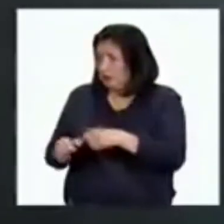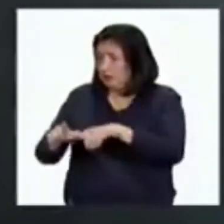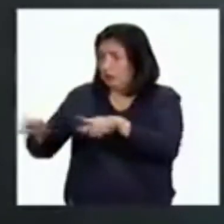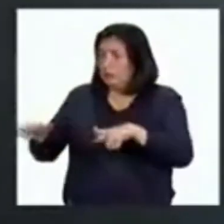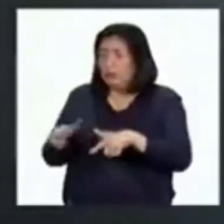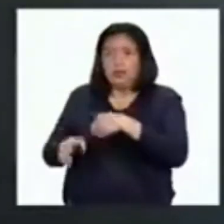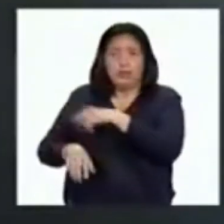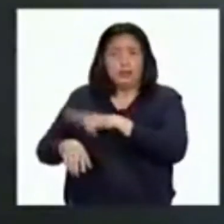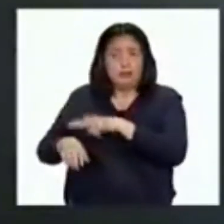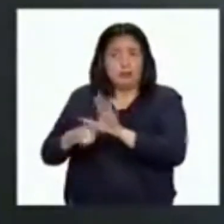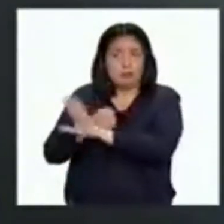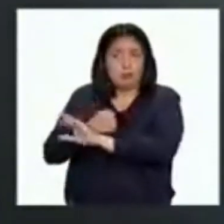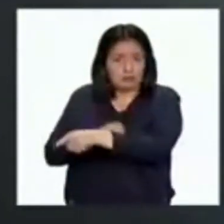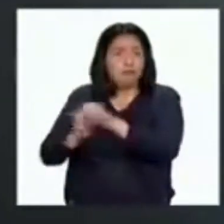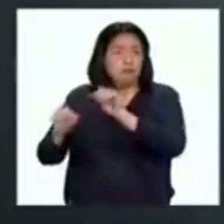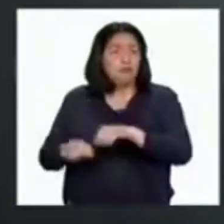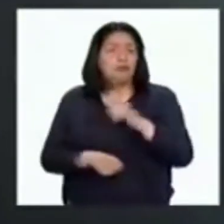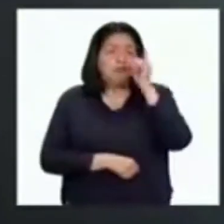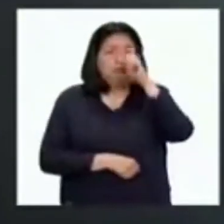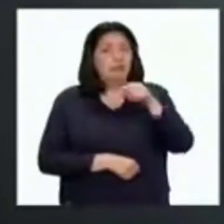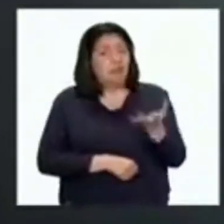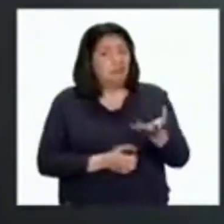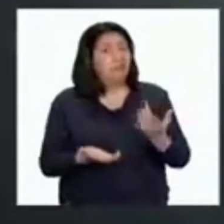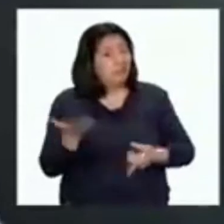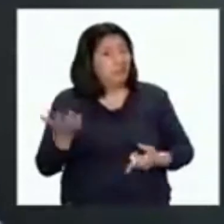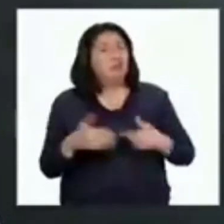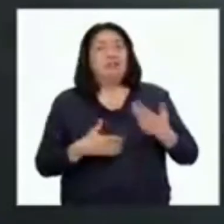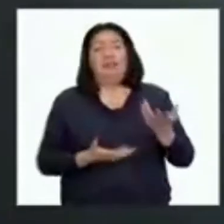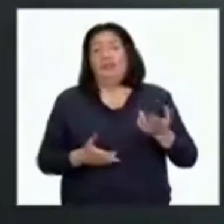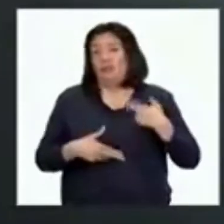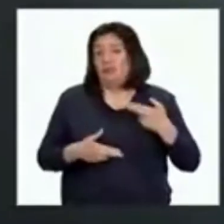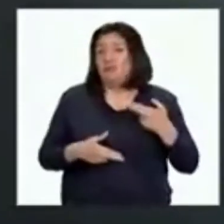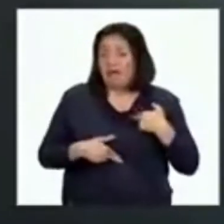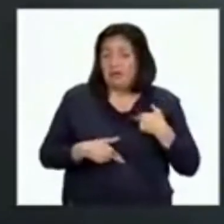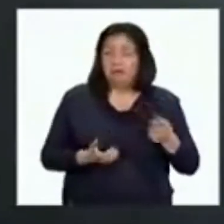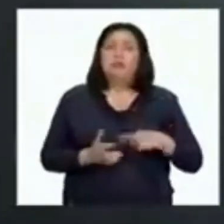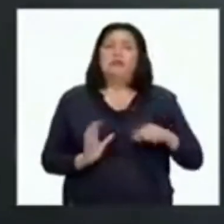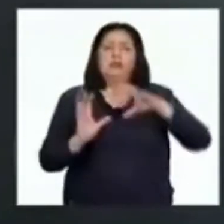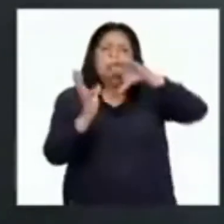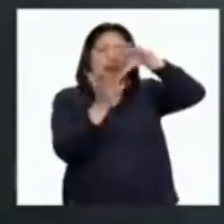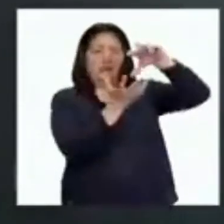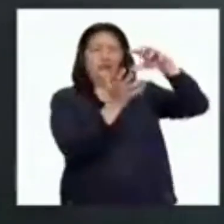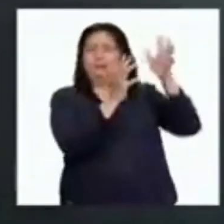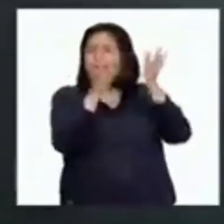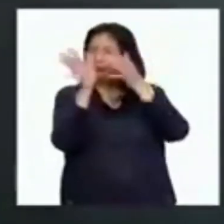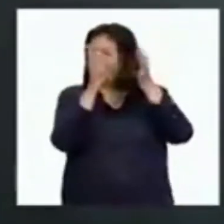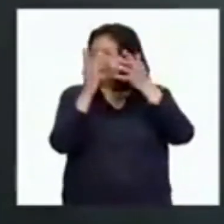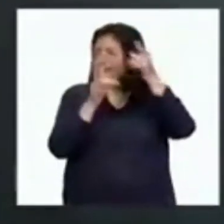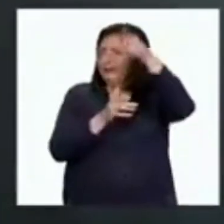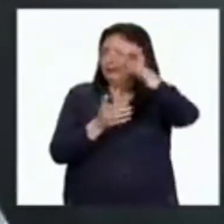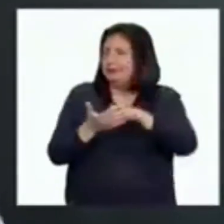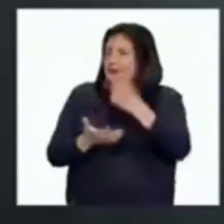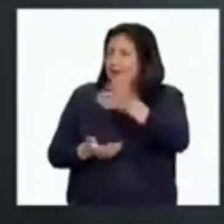tienen las salas naturales protegidas es la actividad humana global. El cambio climático es visible en el Parque Nacional Huáscarán, donde hay un